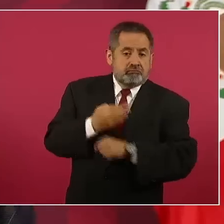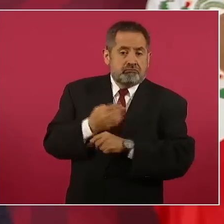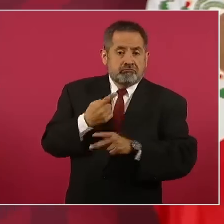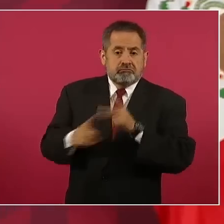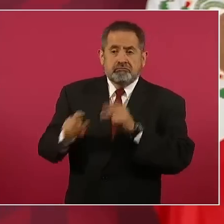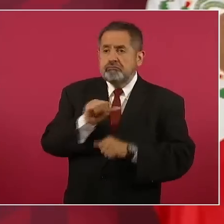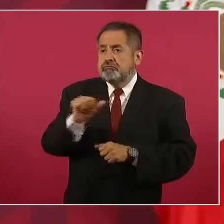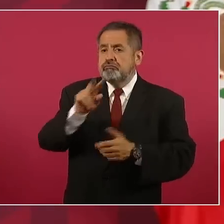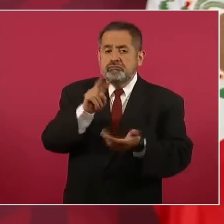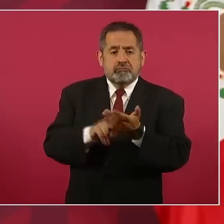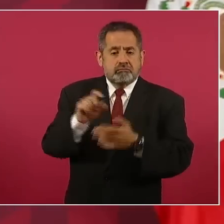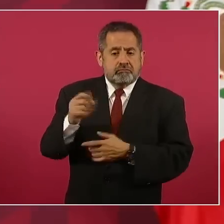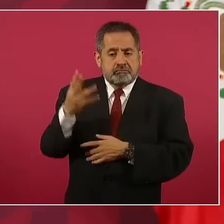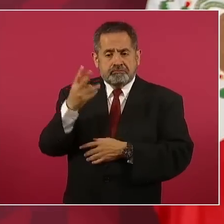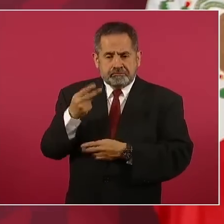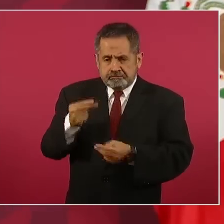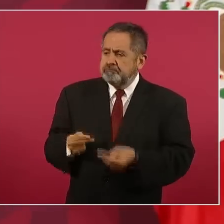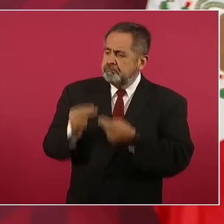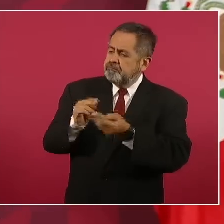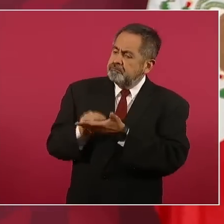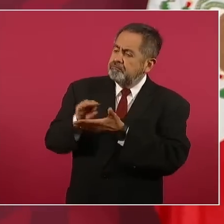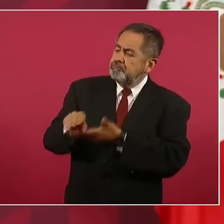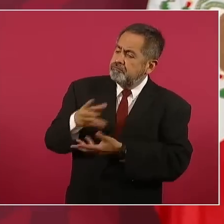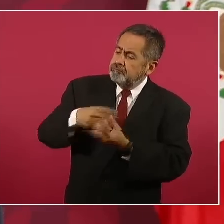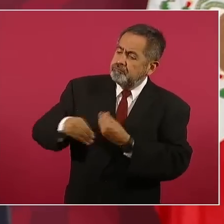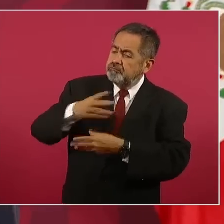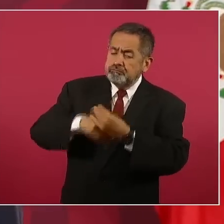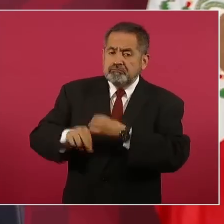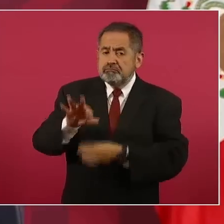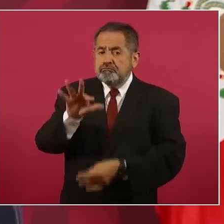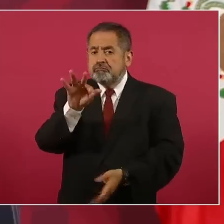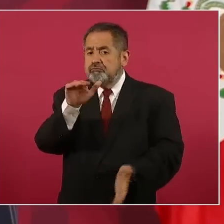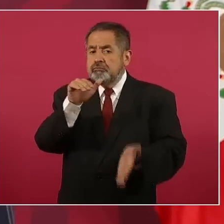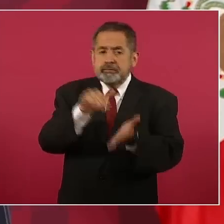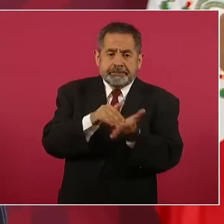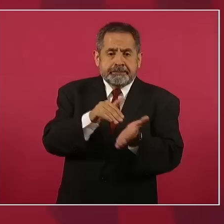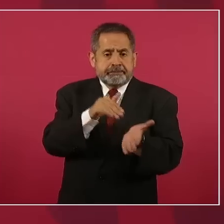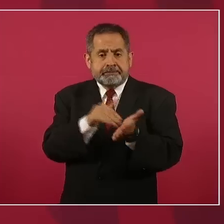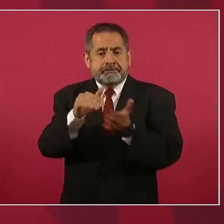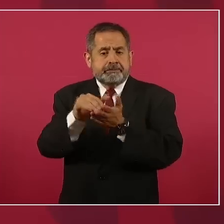hasta el 2024, alrededor de 40 mil millones de dólares,